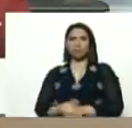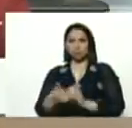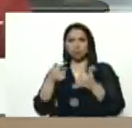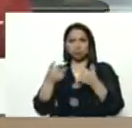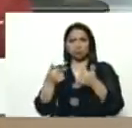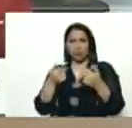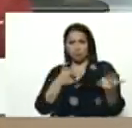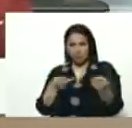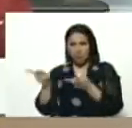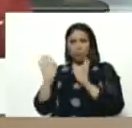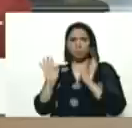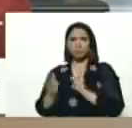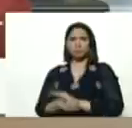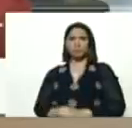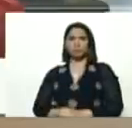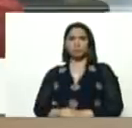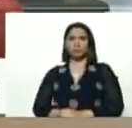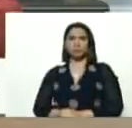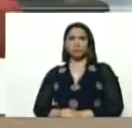bienvenido,